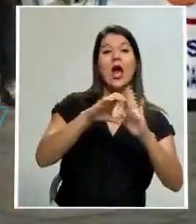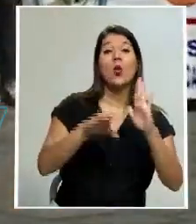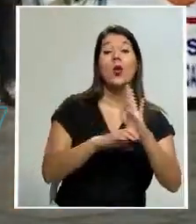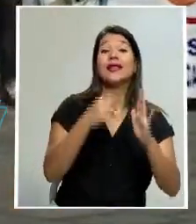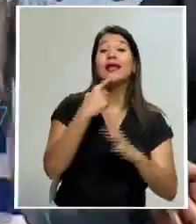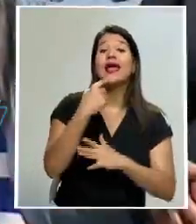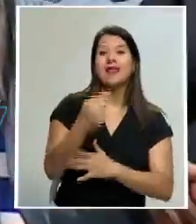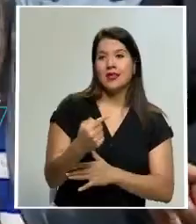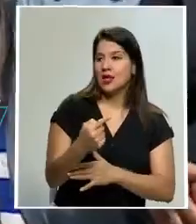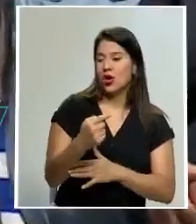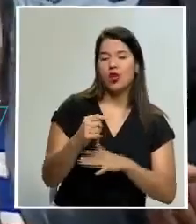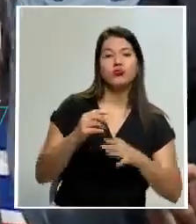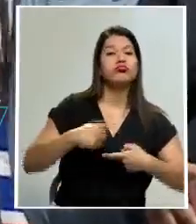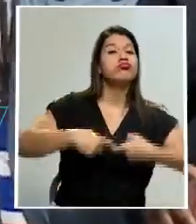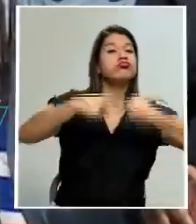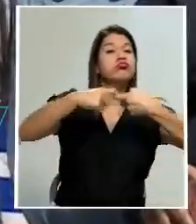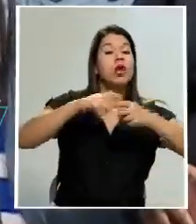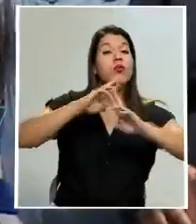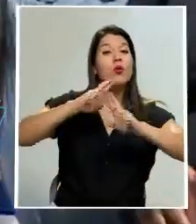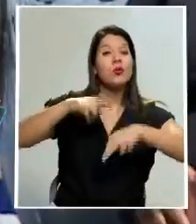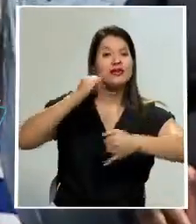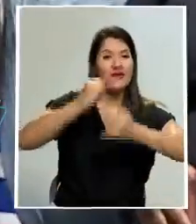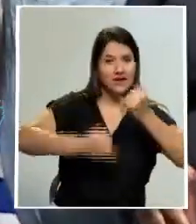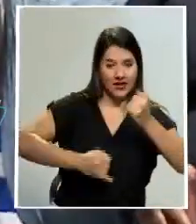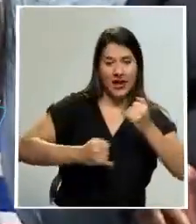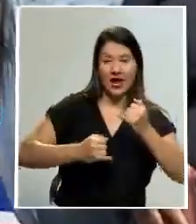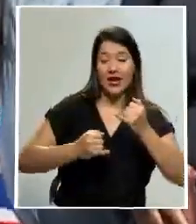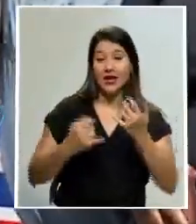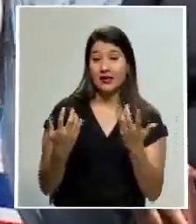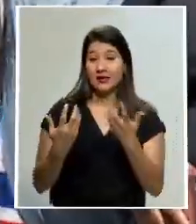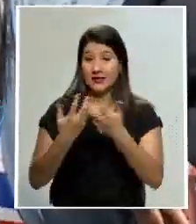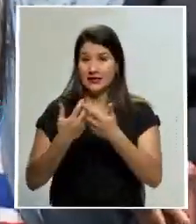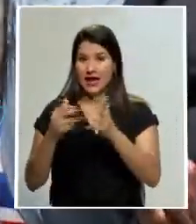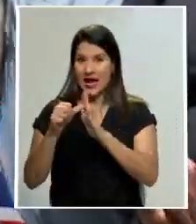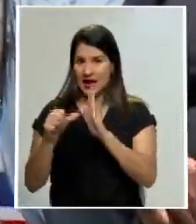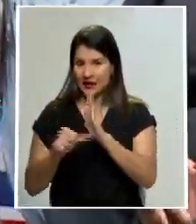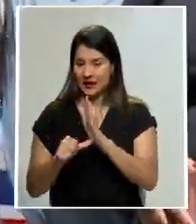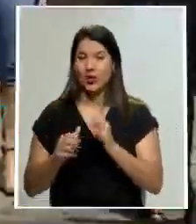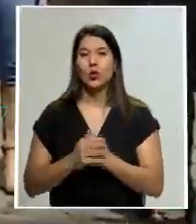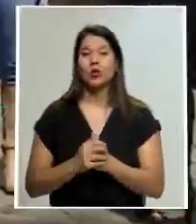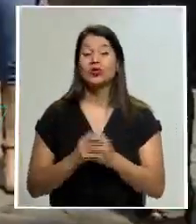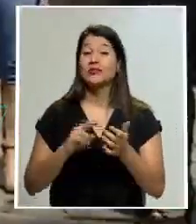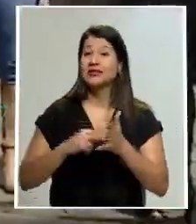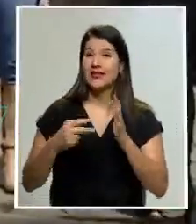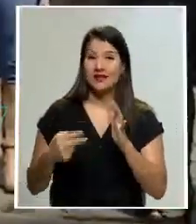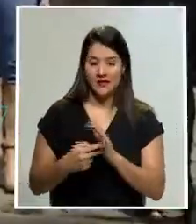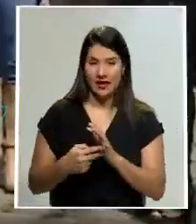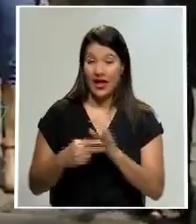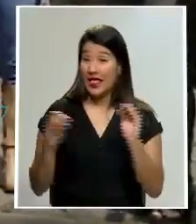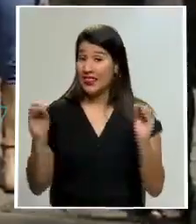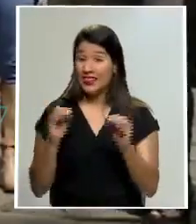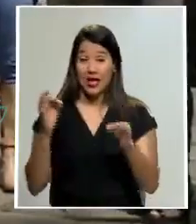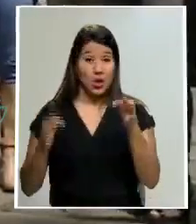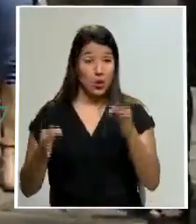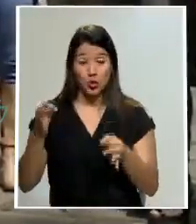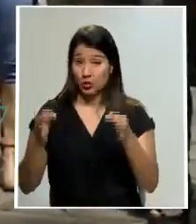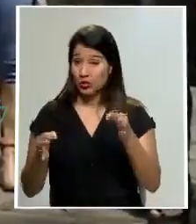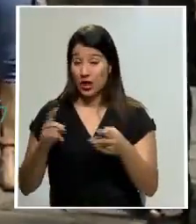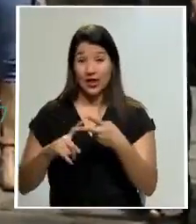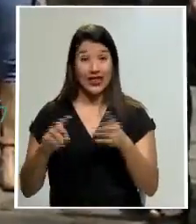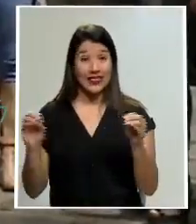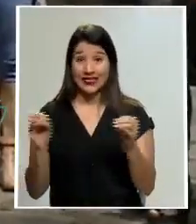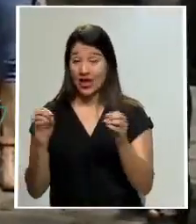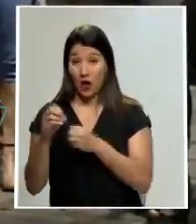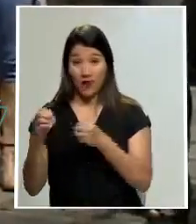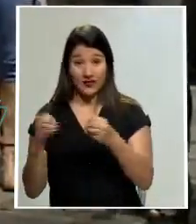resoluciones finales de juzgados con base a los artículos impugnados de dicha ley, es decir, ni juzgados ni despachos del gobierno